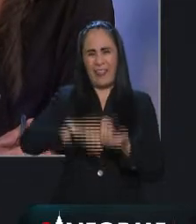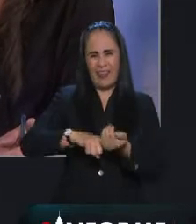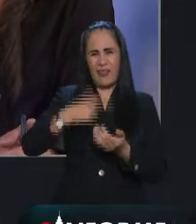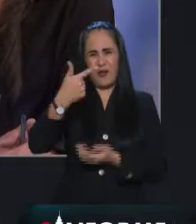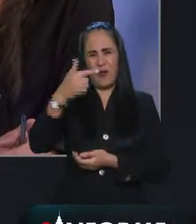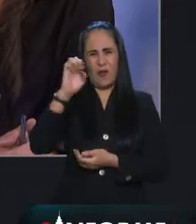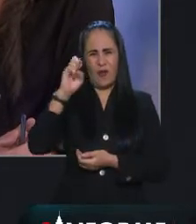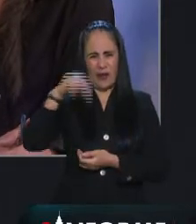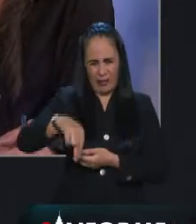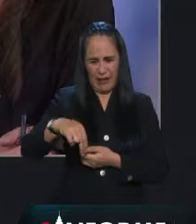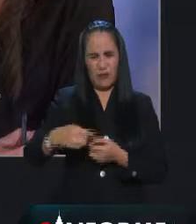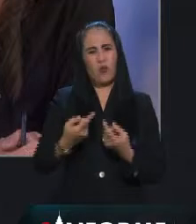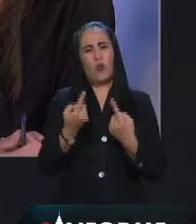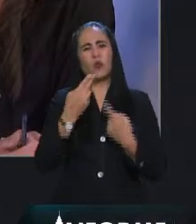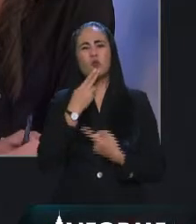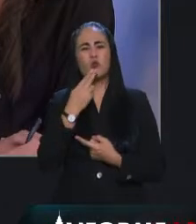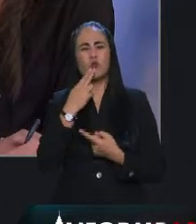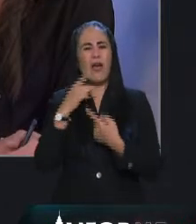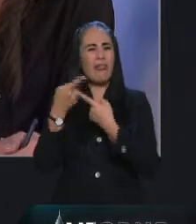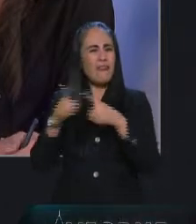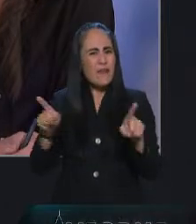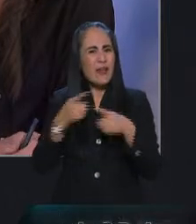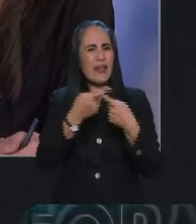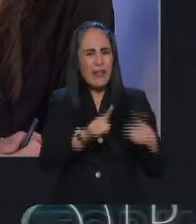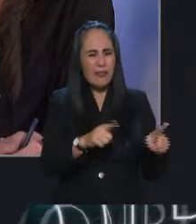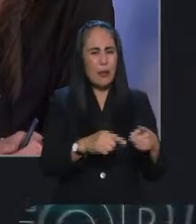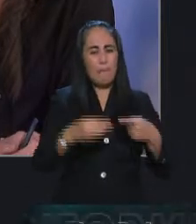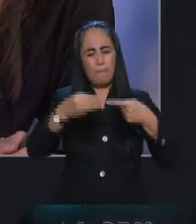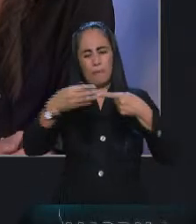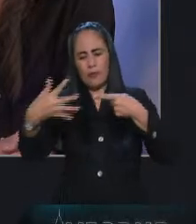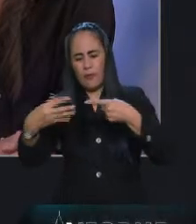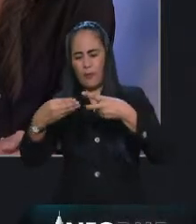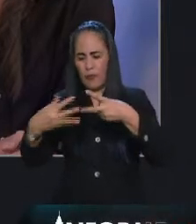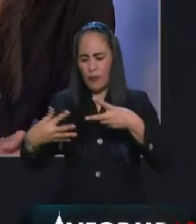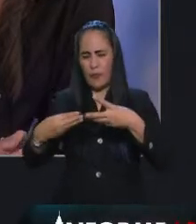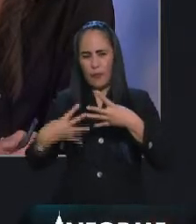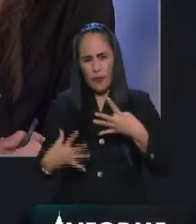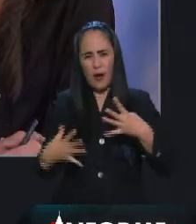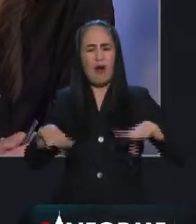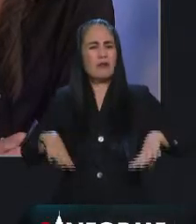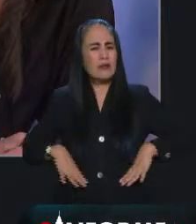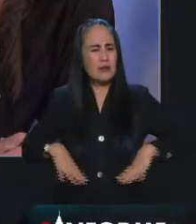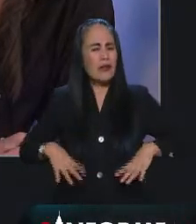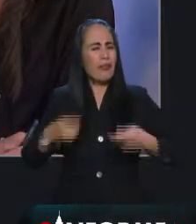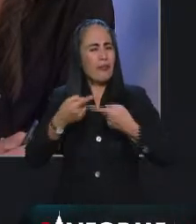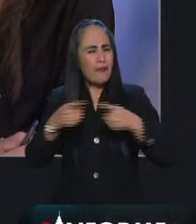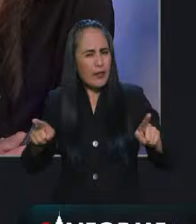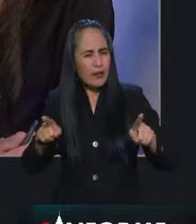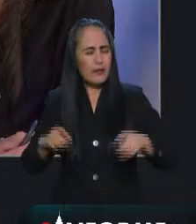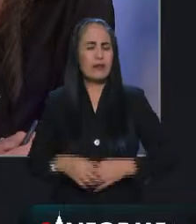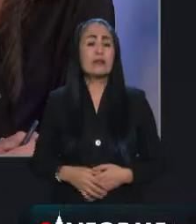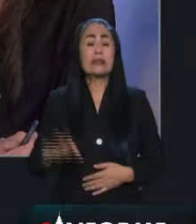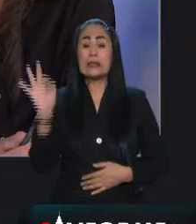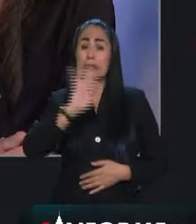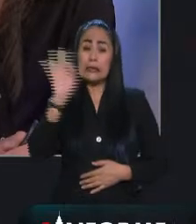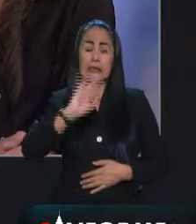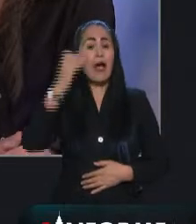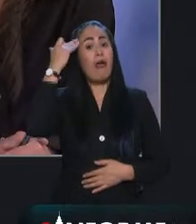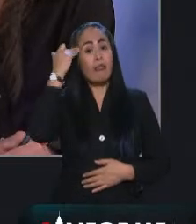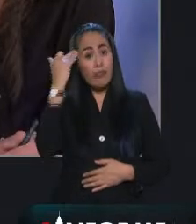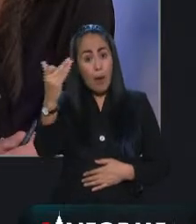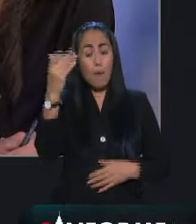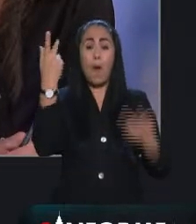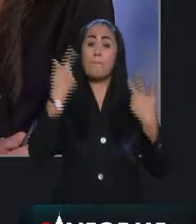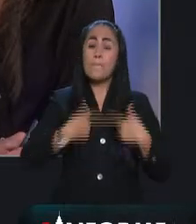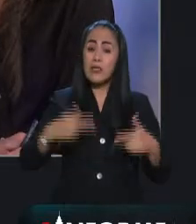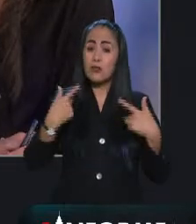diferente. Cada variante tiene herramientas diferentes. Y es muy probable que con el tiempo la mayoría de